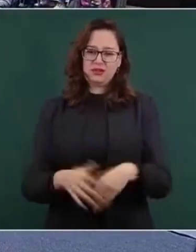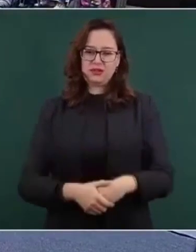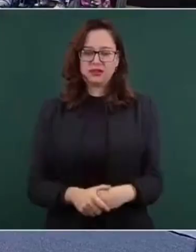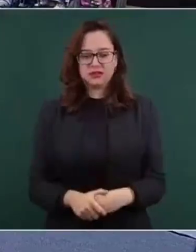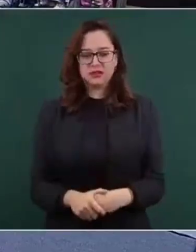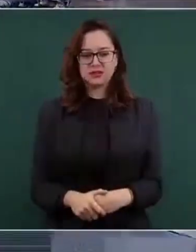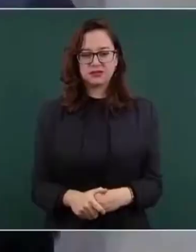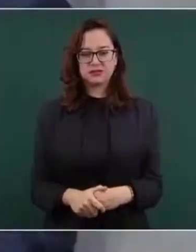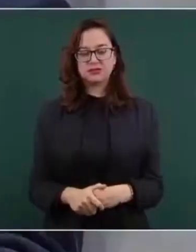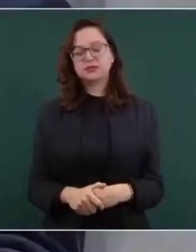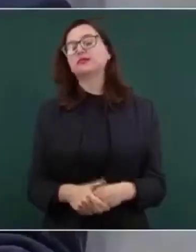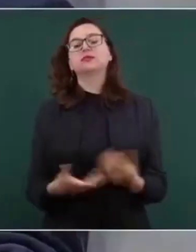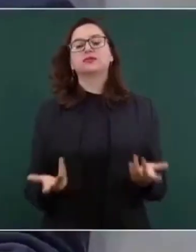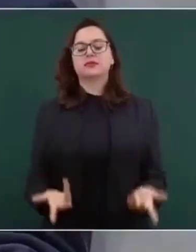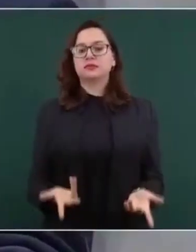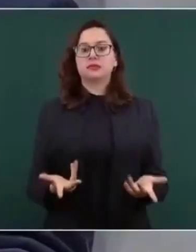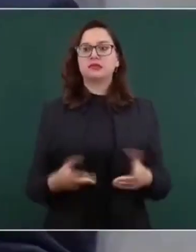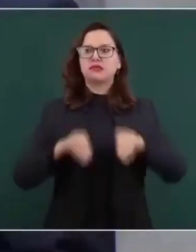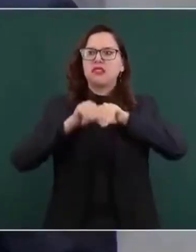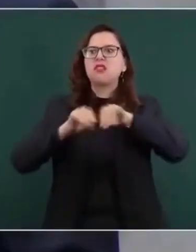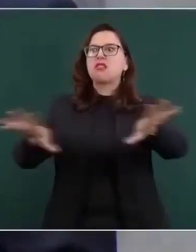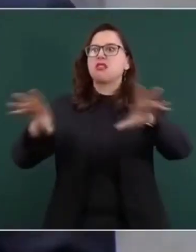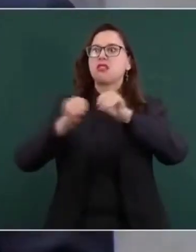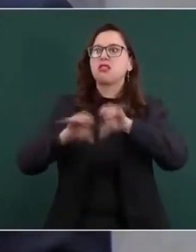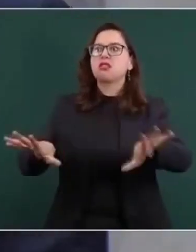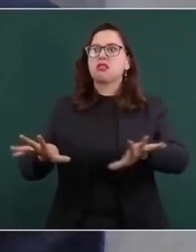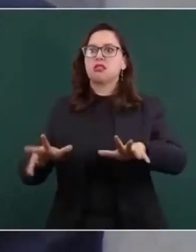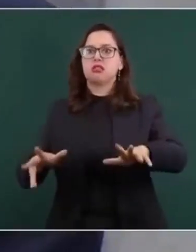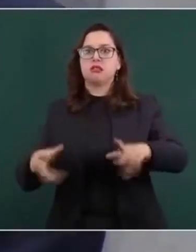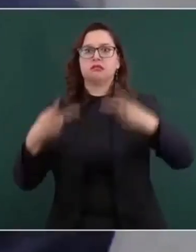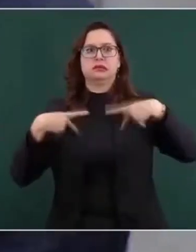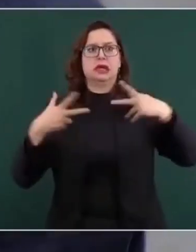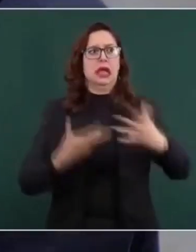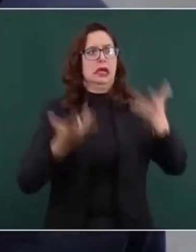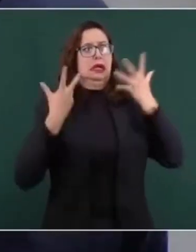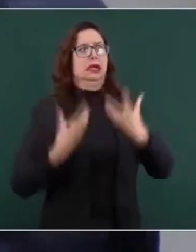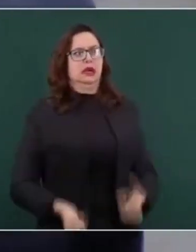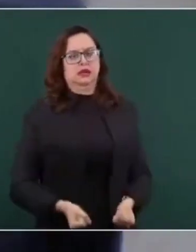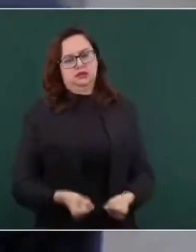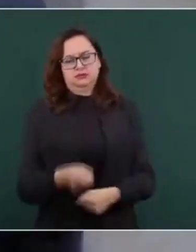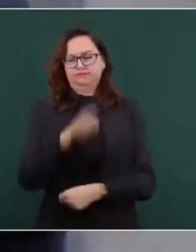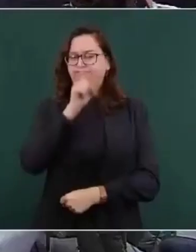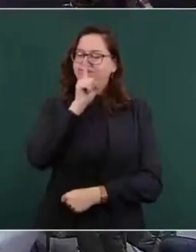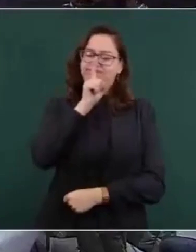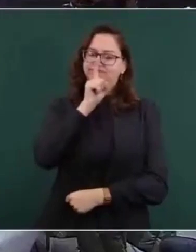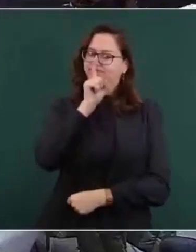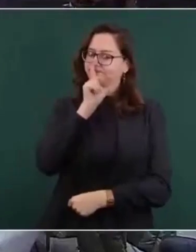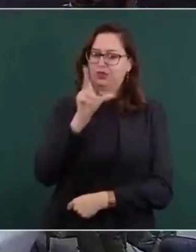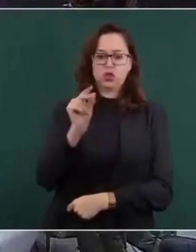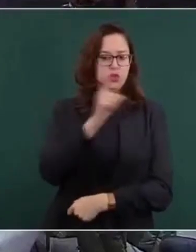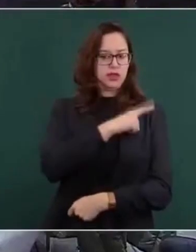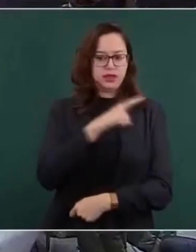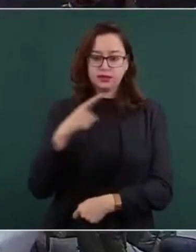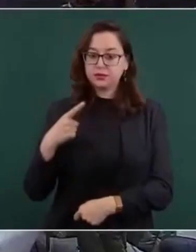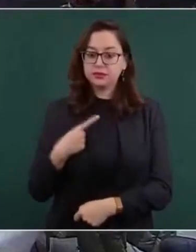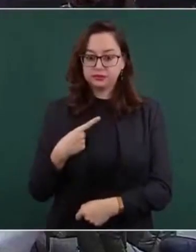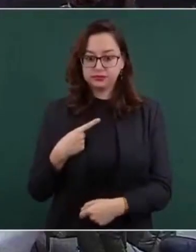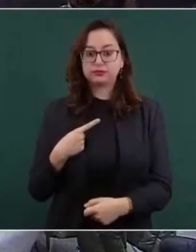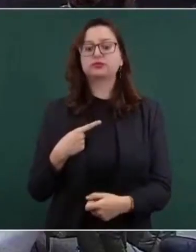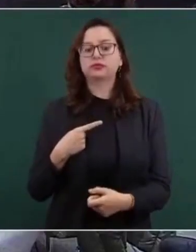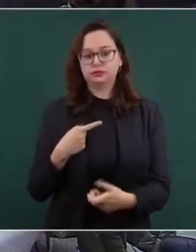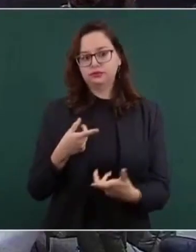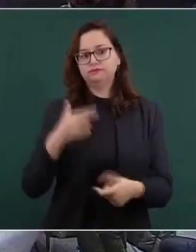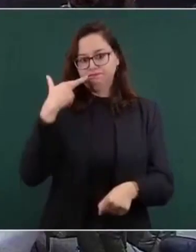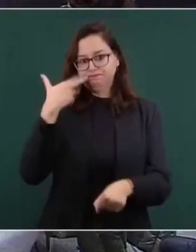para no alarmar, tenemos que actuar con